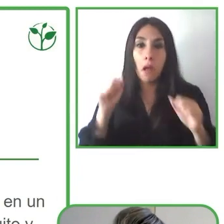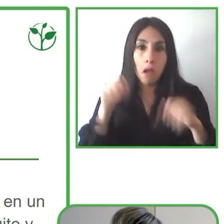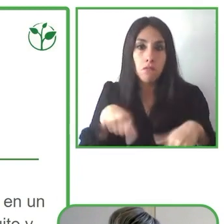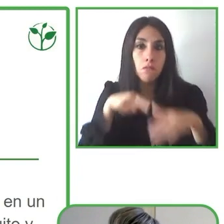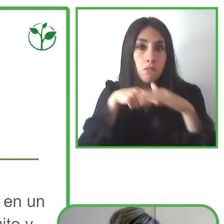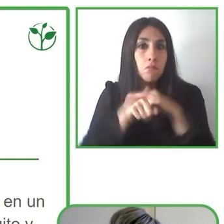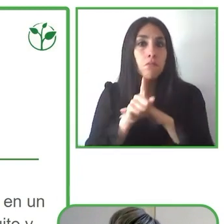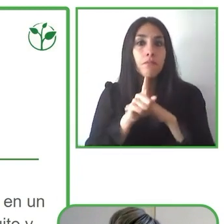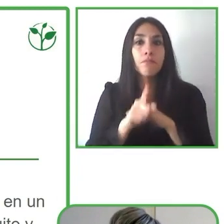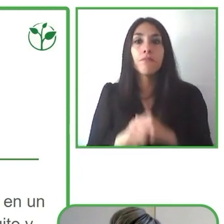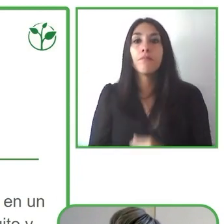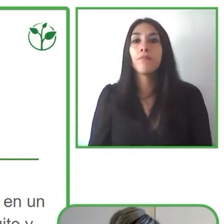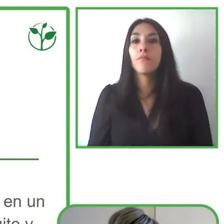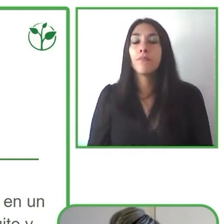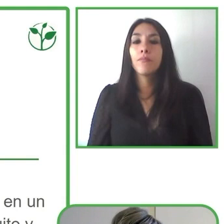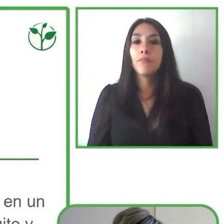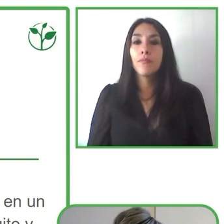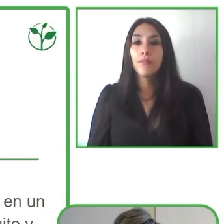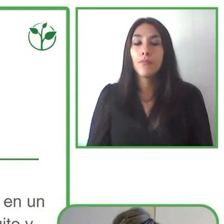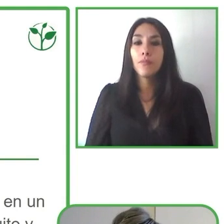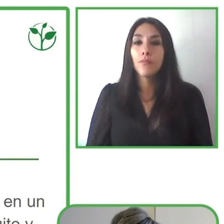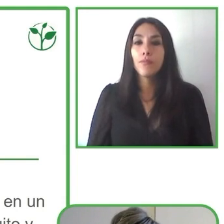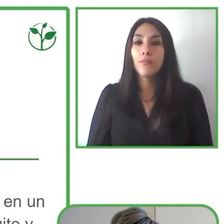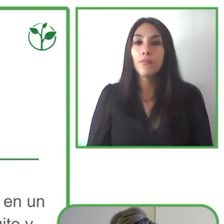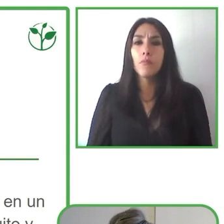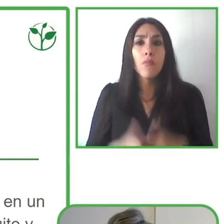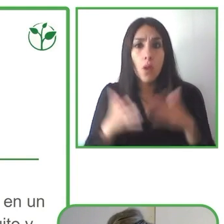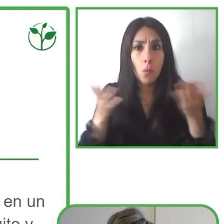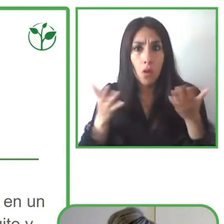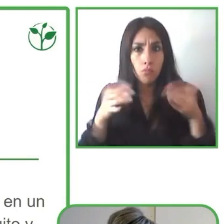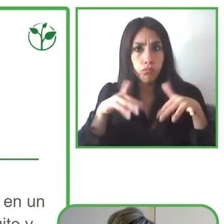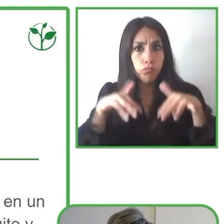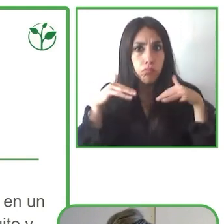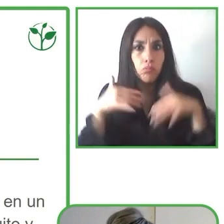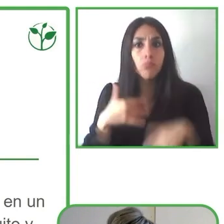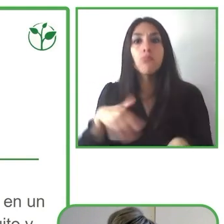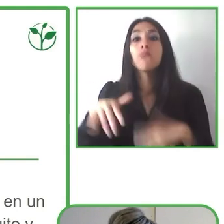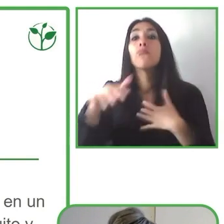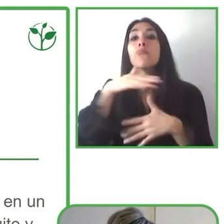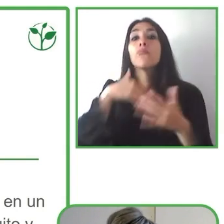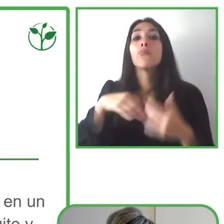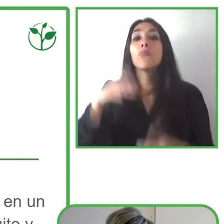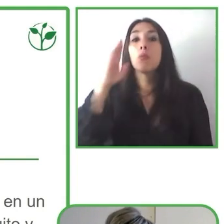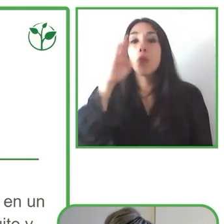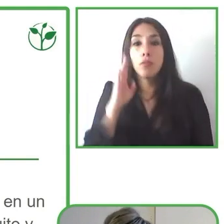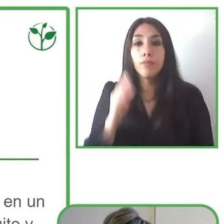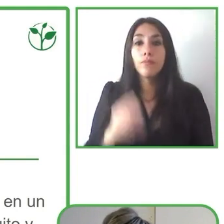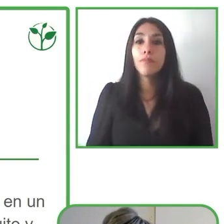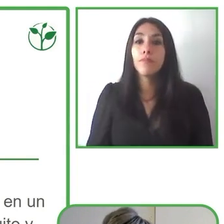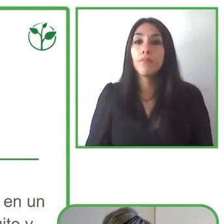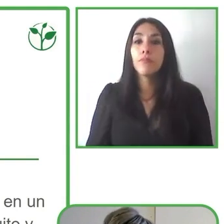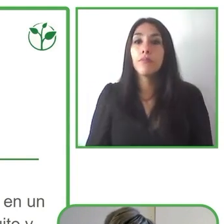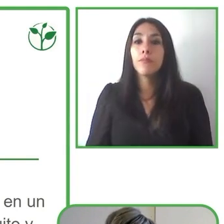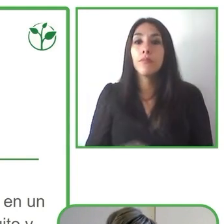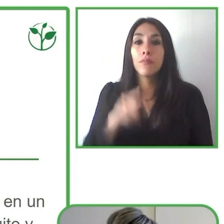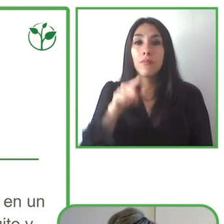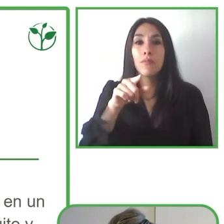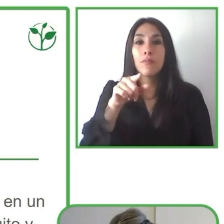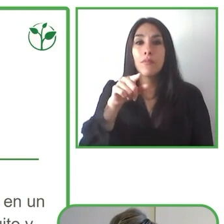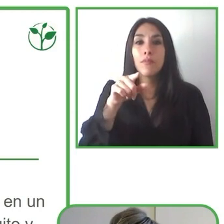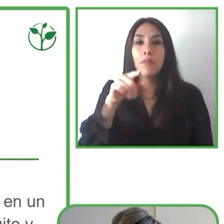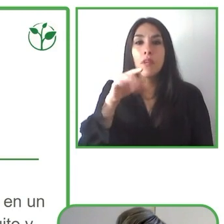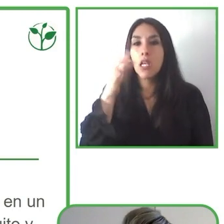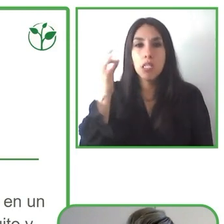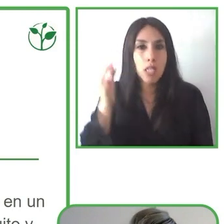eventos en todo Brasil. Benká es y siempre será gratuito. La